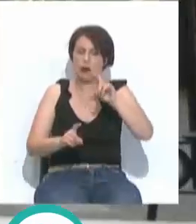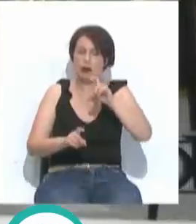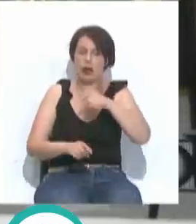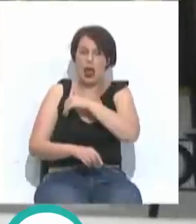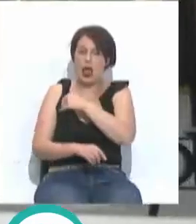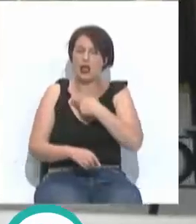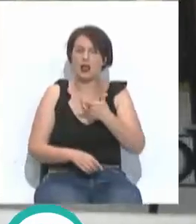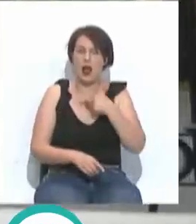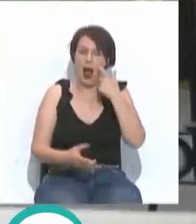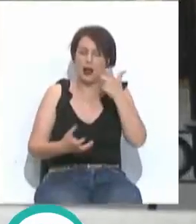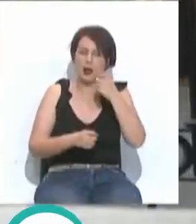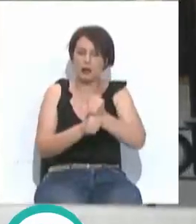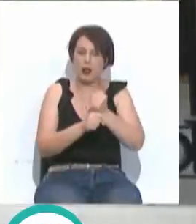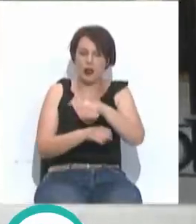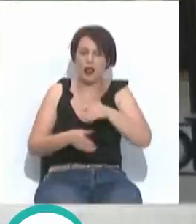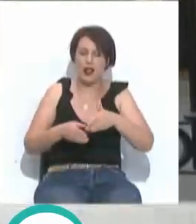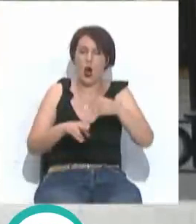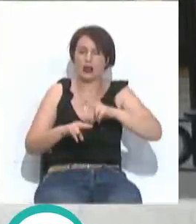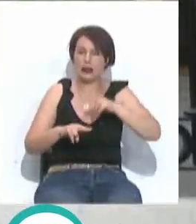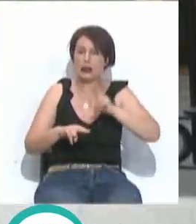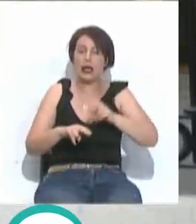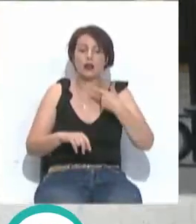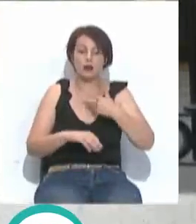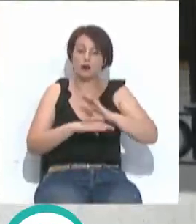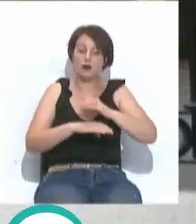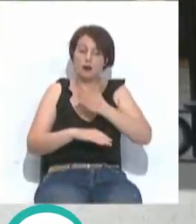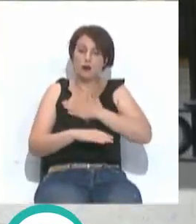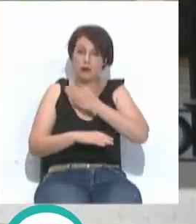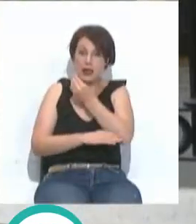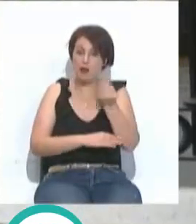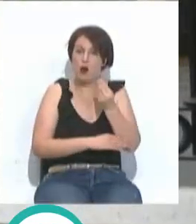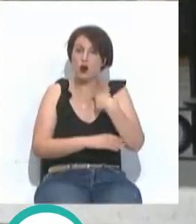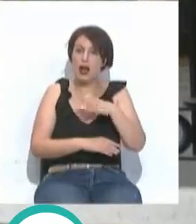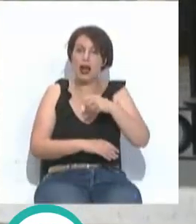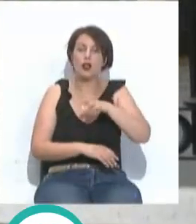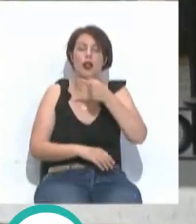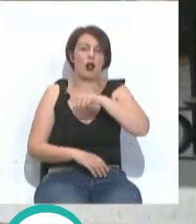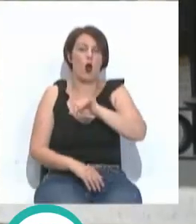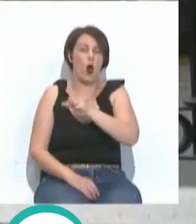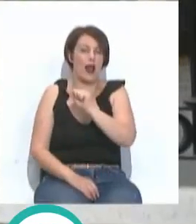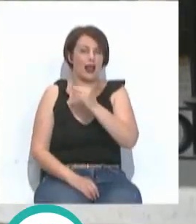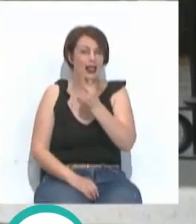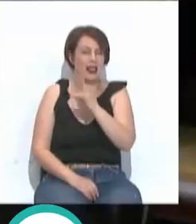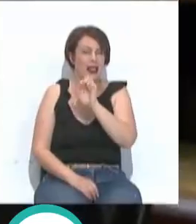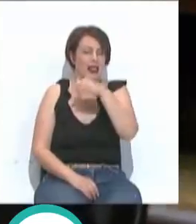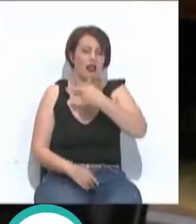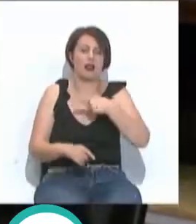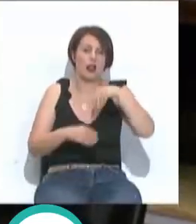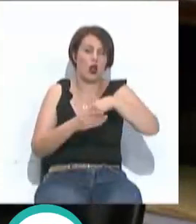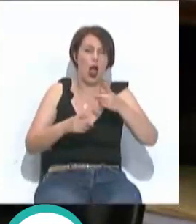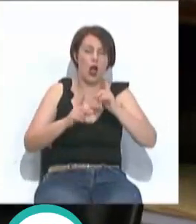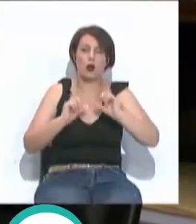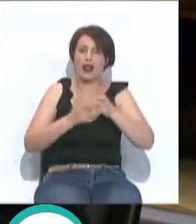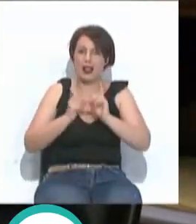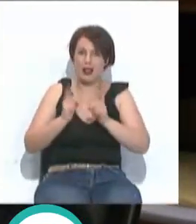Oficios del Callejón del Tinte. El concejal de Patrimonio, Francisco Cano, y Joaquín Hernández, miembro de la Junta Directiva de la